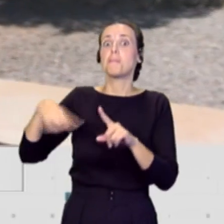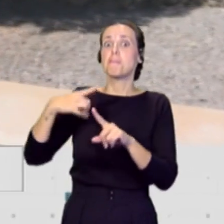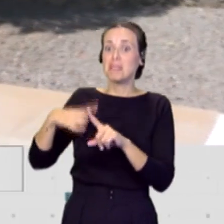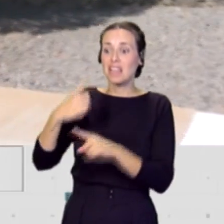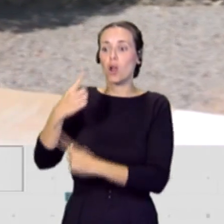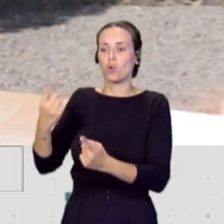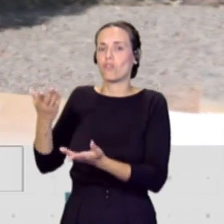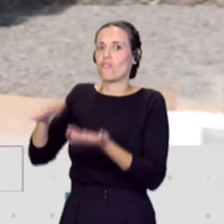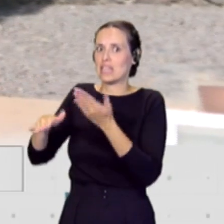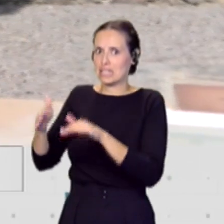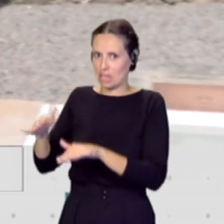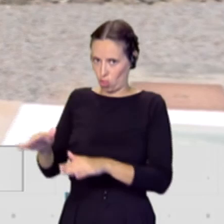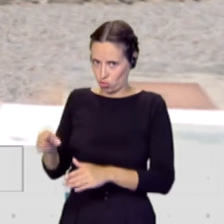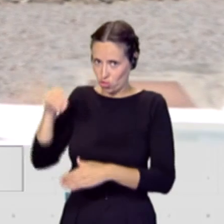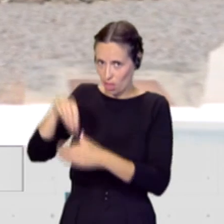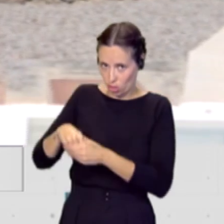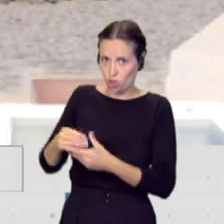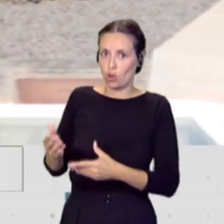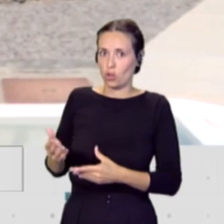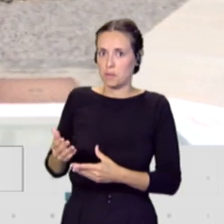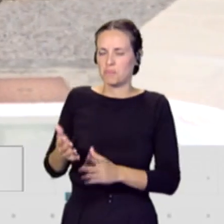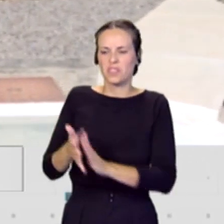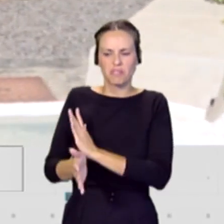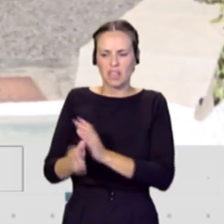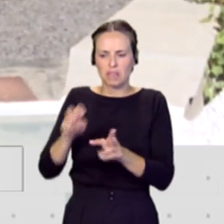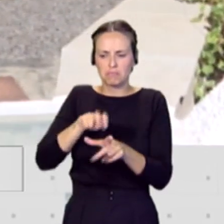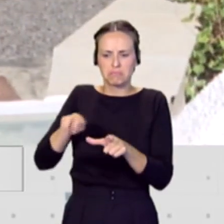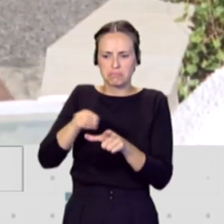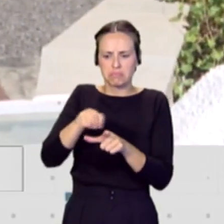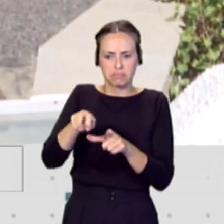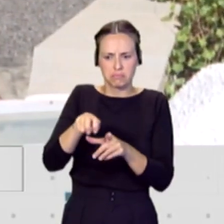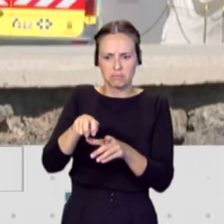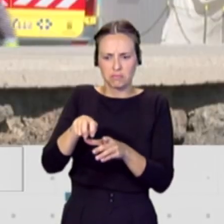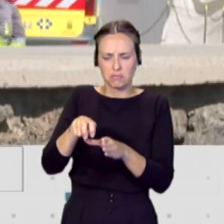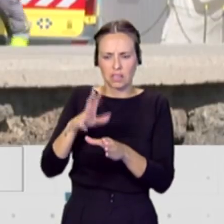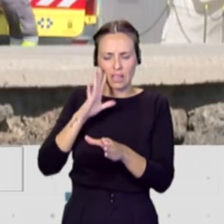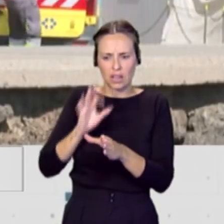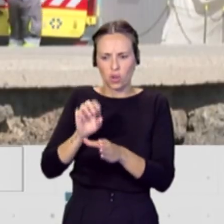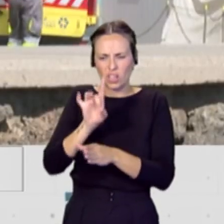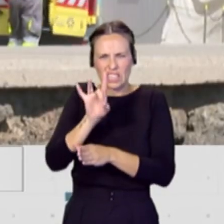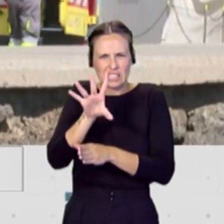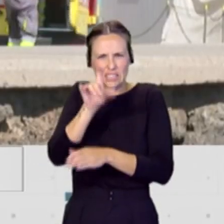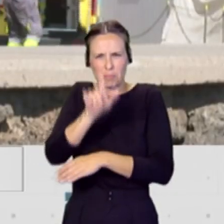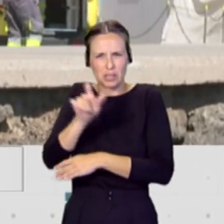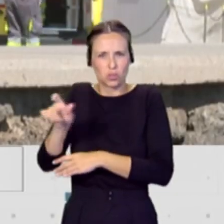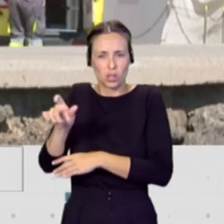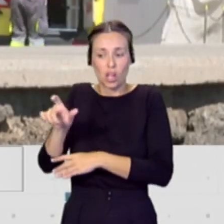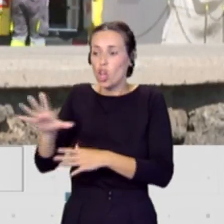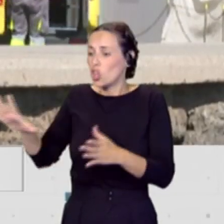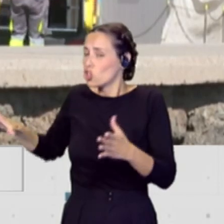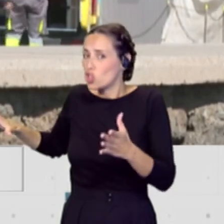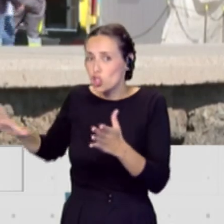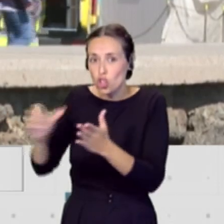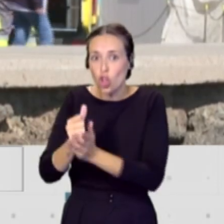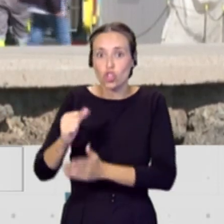y bueno, todos los que estaban en esa patria, que eran poquitos, eran 15 pacientes, si no me falla mucho la memoria, todos tuvieron que subirnos al hospital